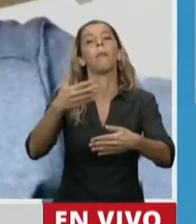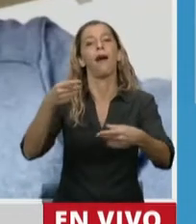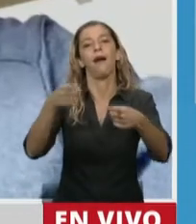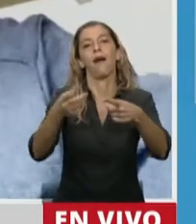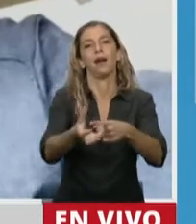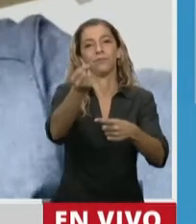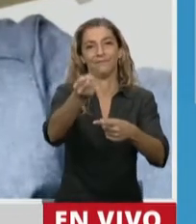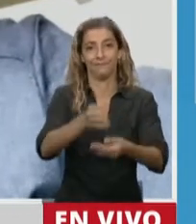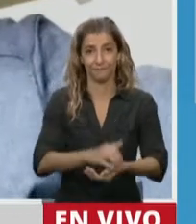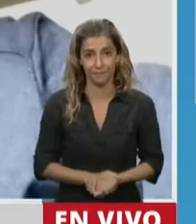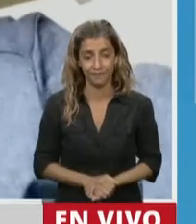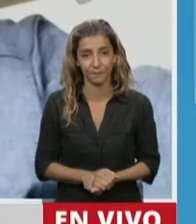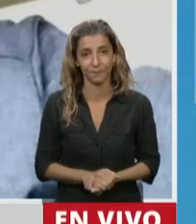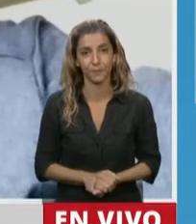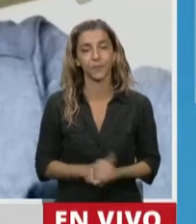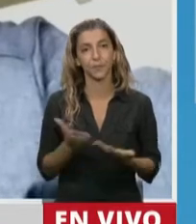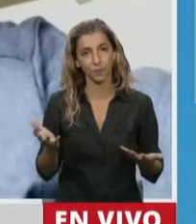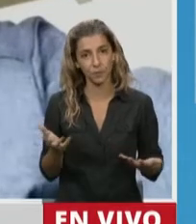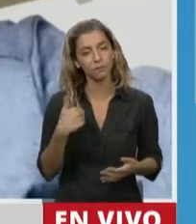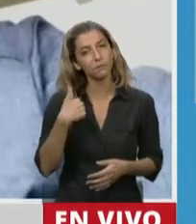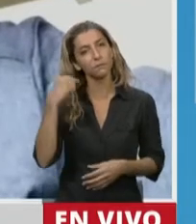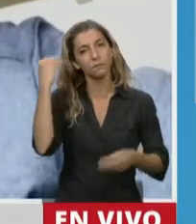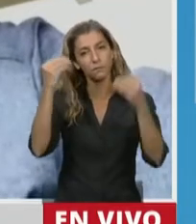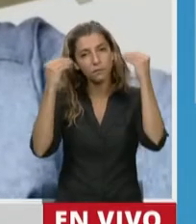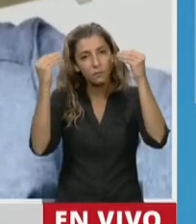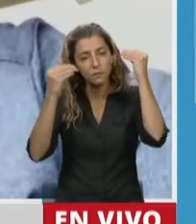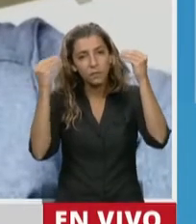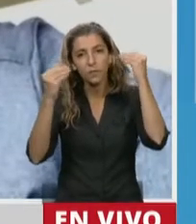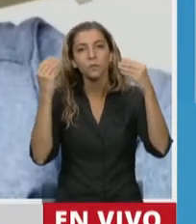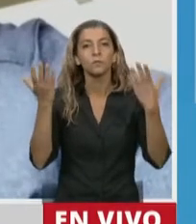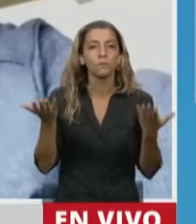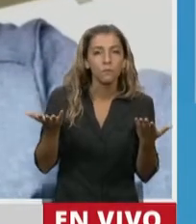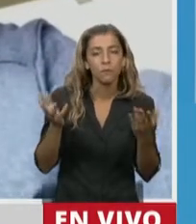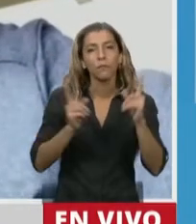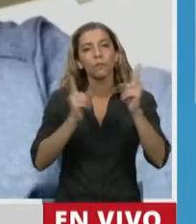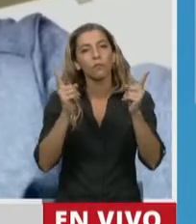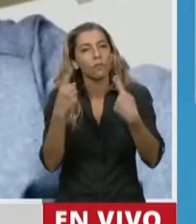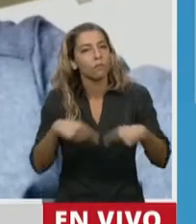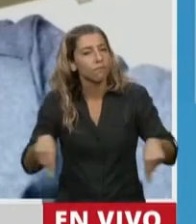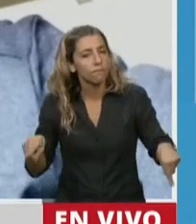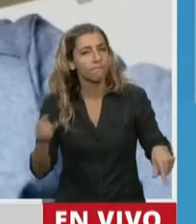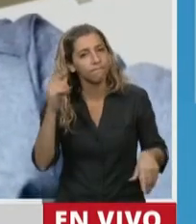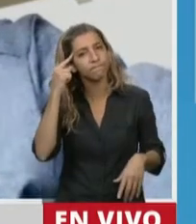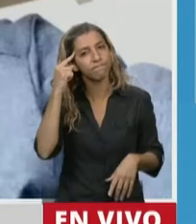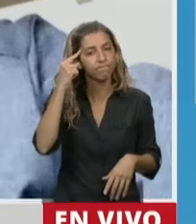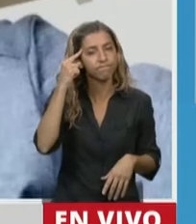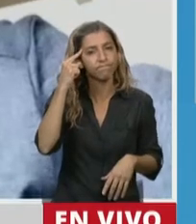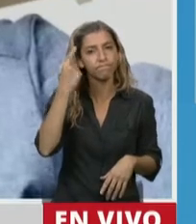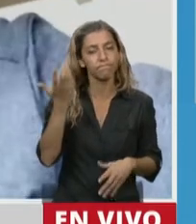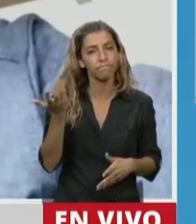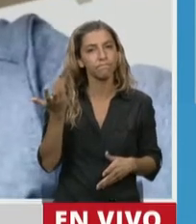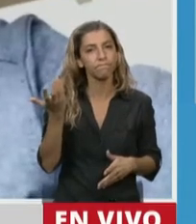Y por eso también me ha preocupado y me preocupa algunas consideraciones que llevan a